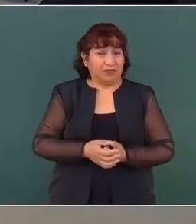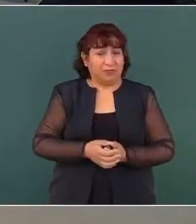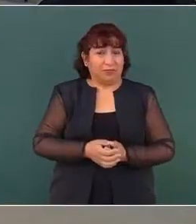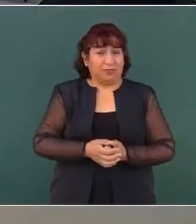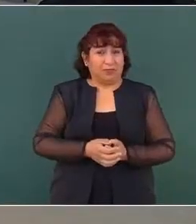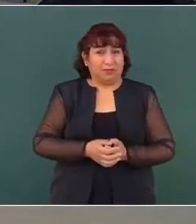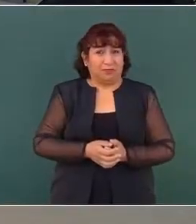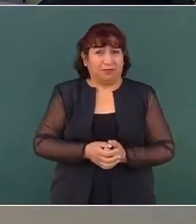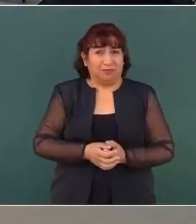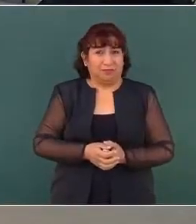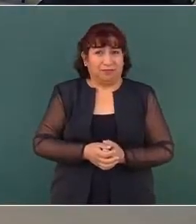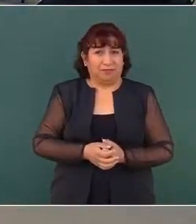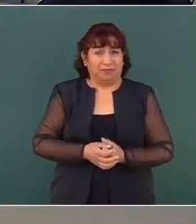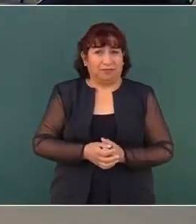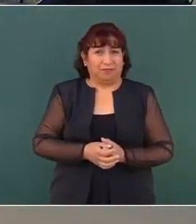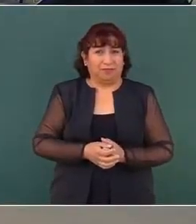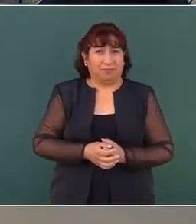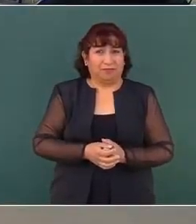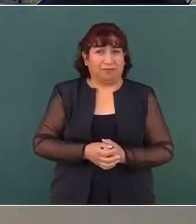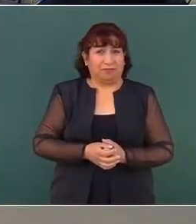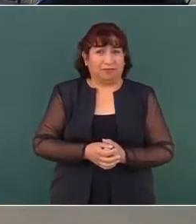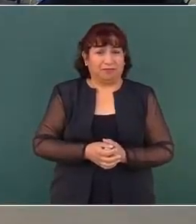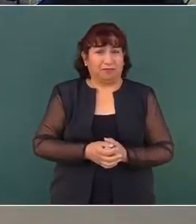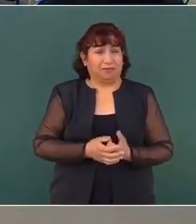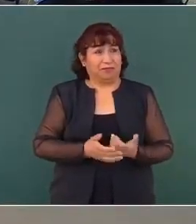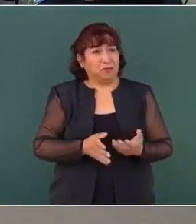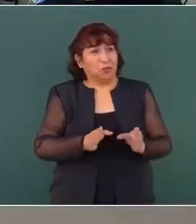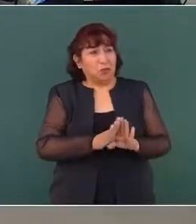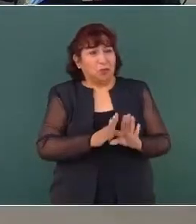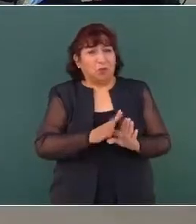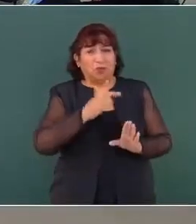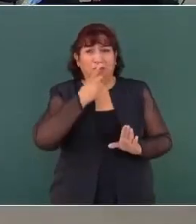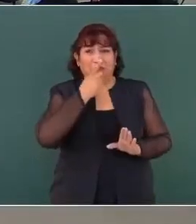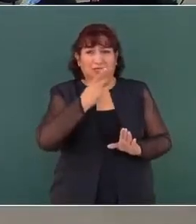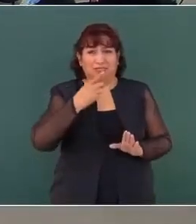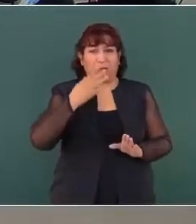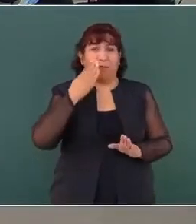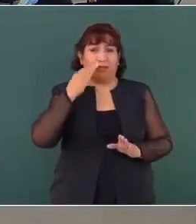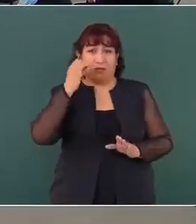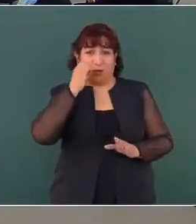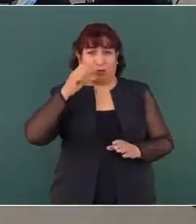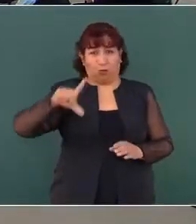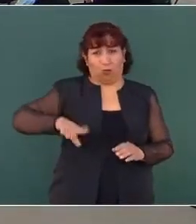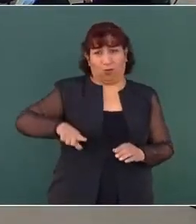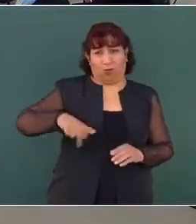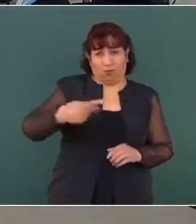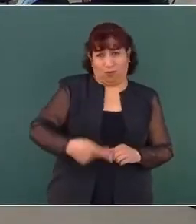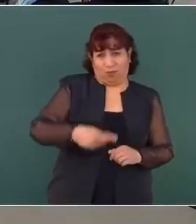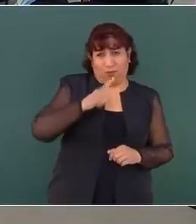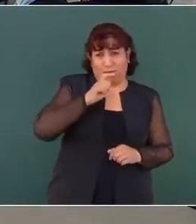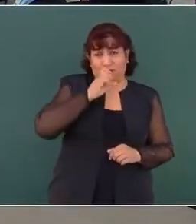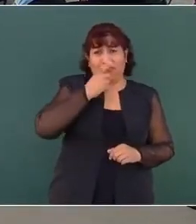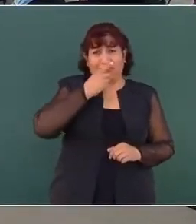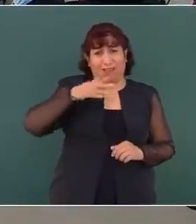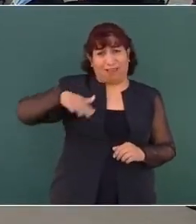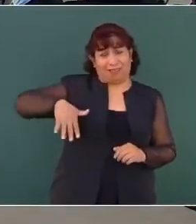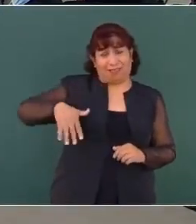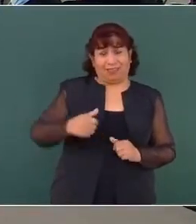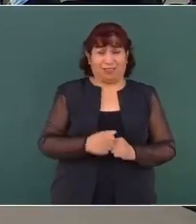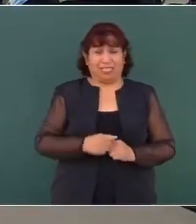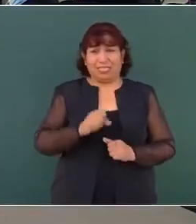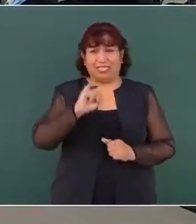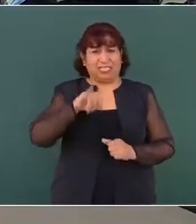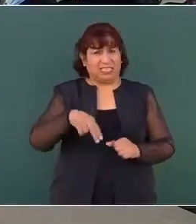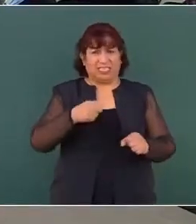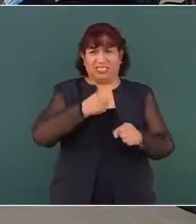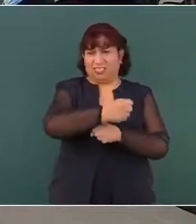sin, como lo mencionó Martín, el gobernador de Aguascalientes, sin linchamiento